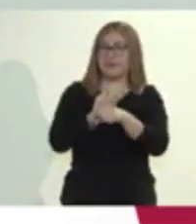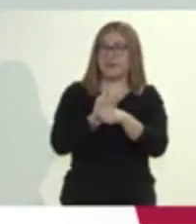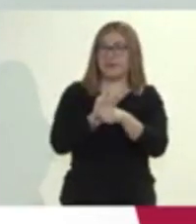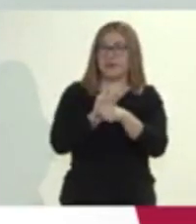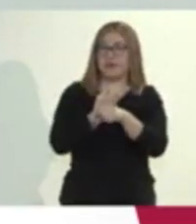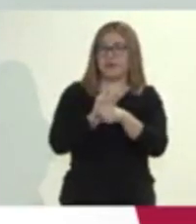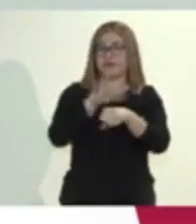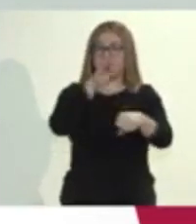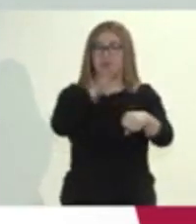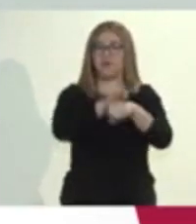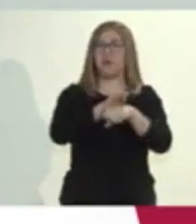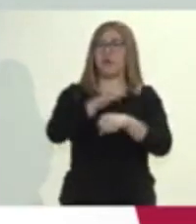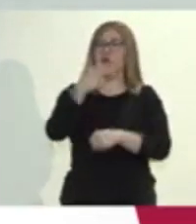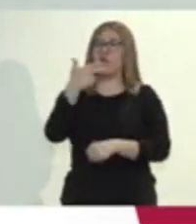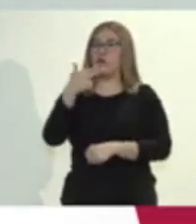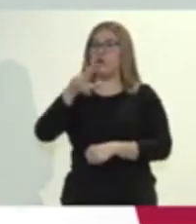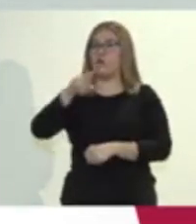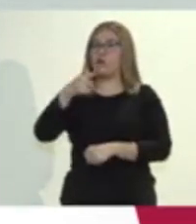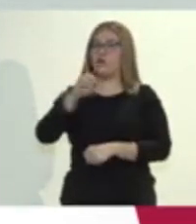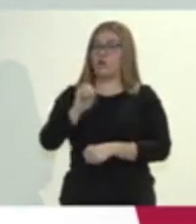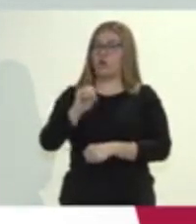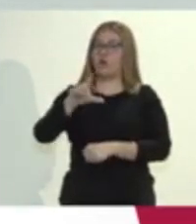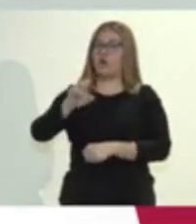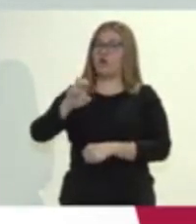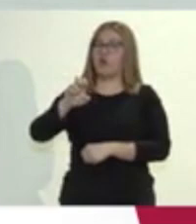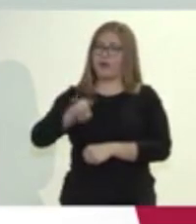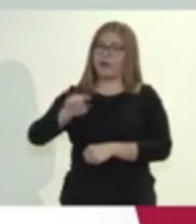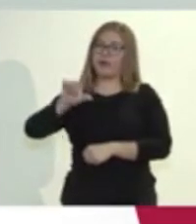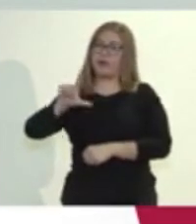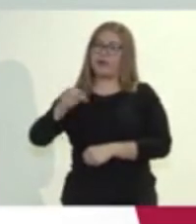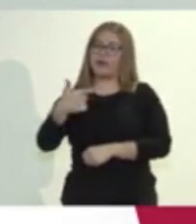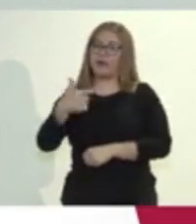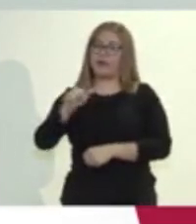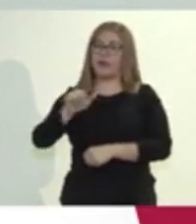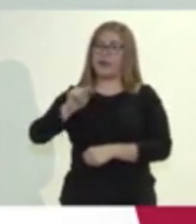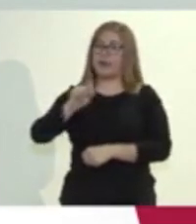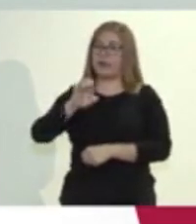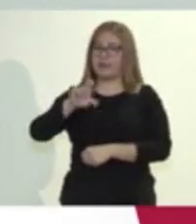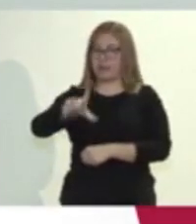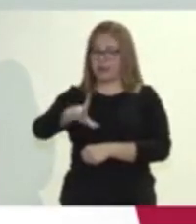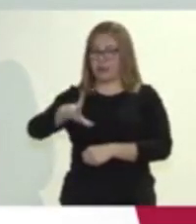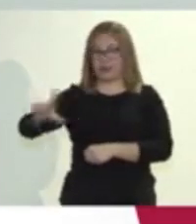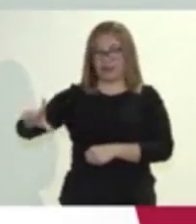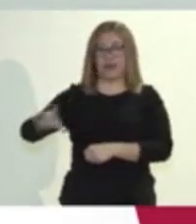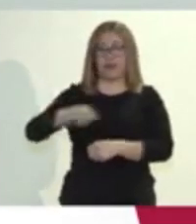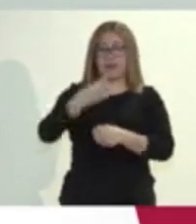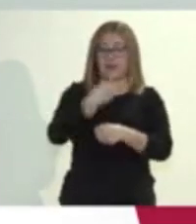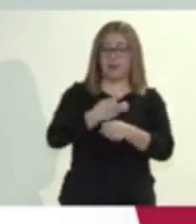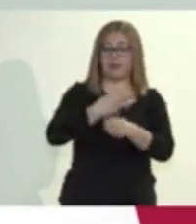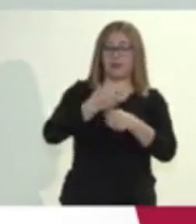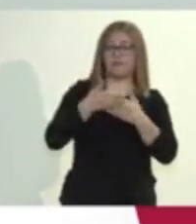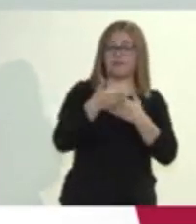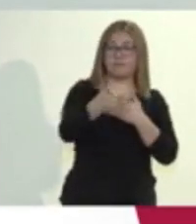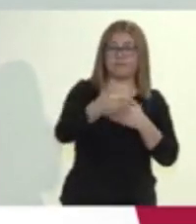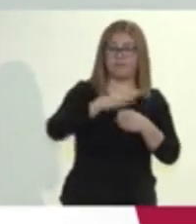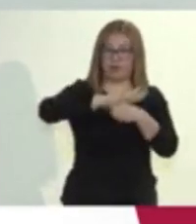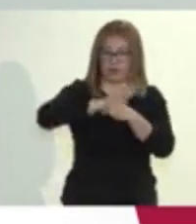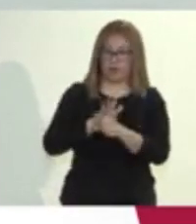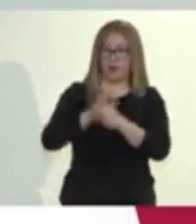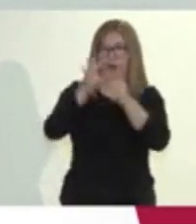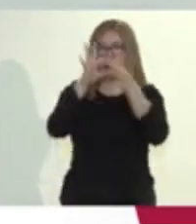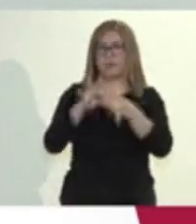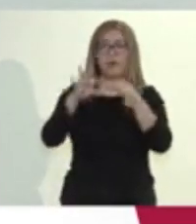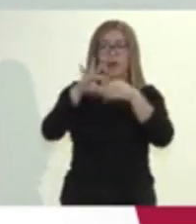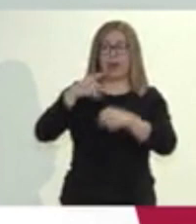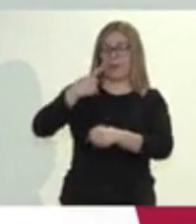de una saturación del sistema de salud. Se está anunciando en este momento la fase 3 de la epidemia. Hemos comentado que la fase